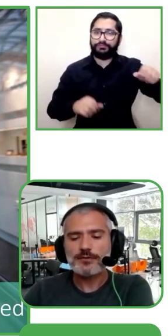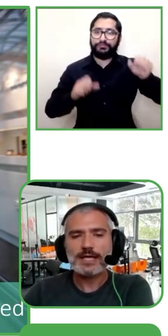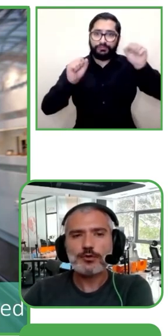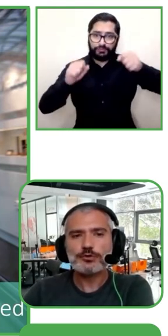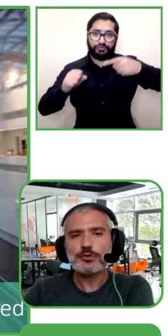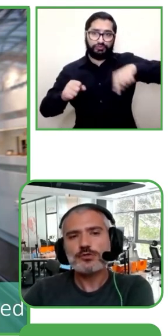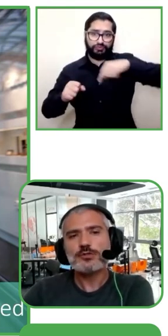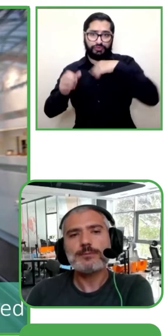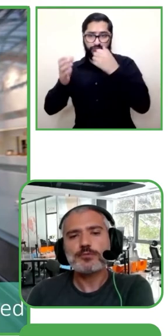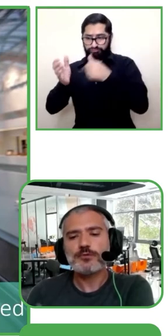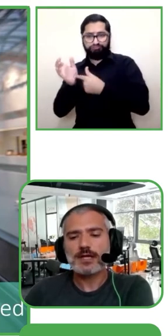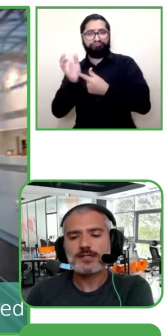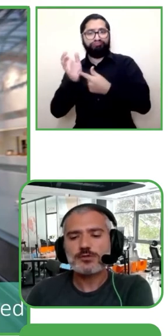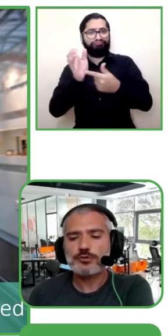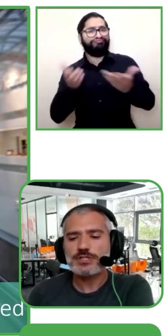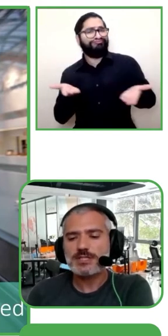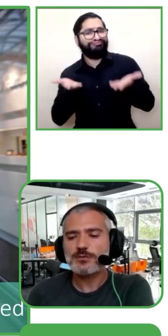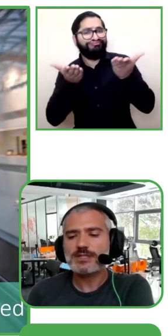importantes